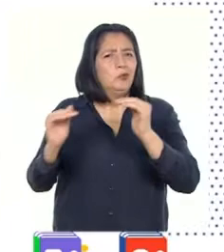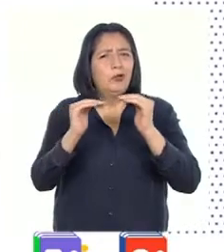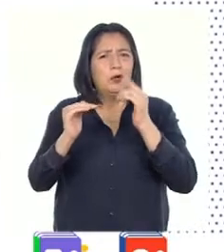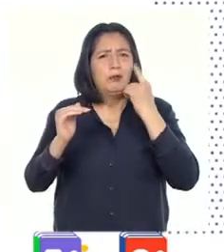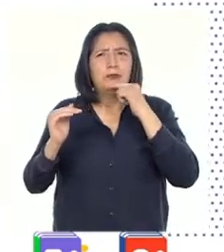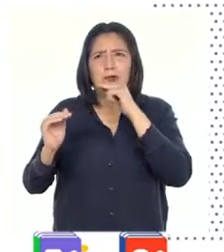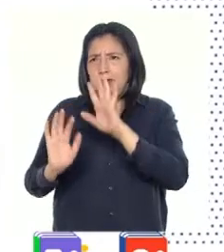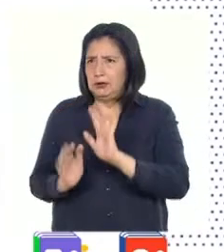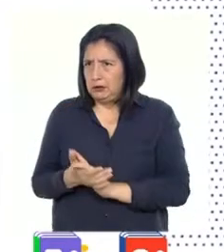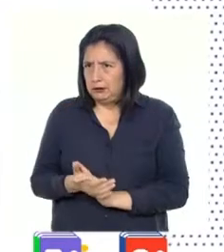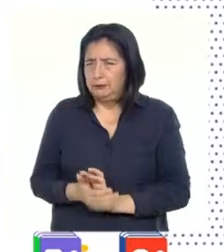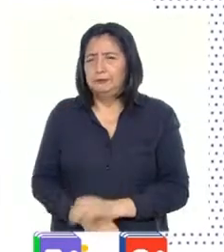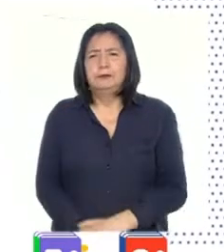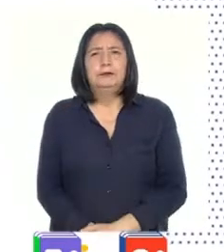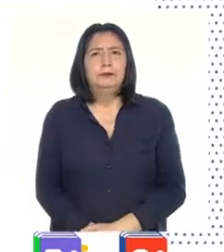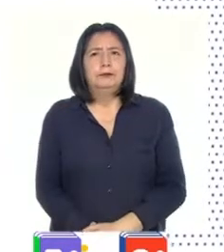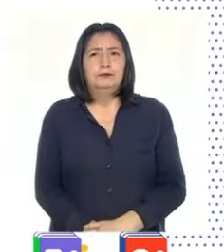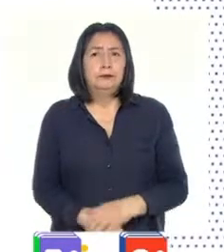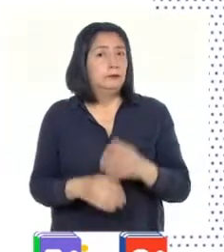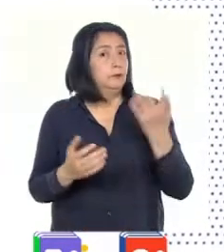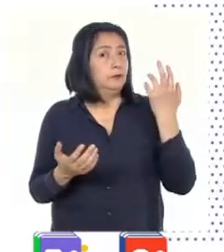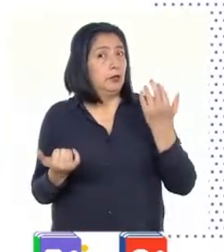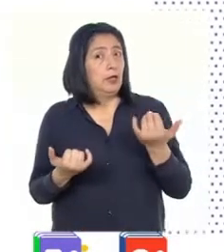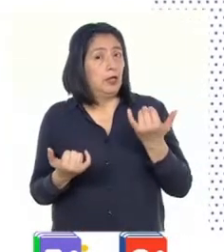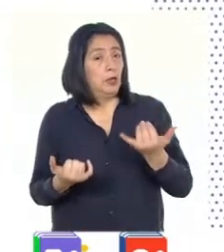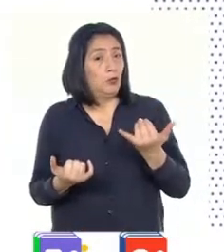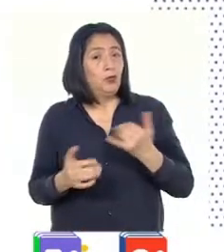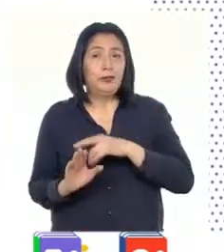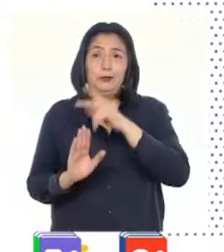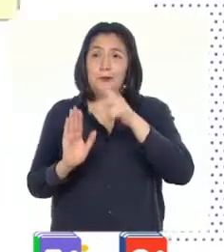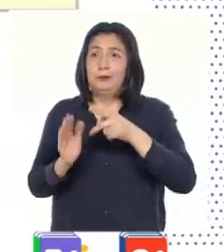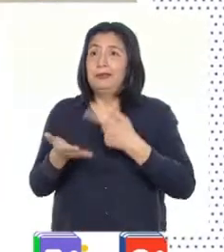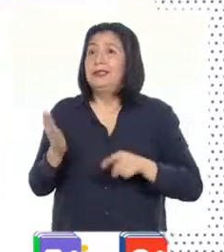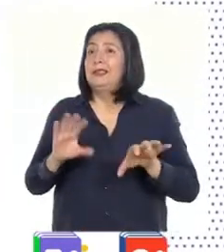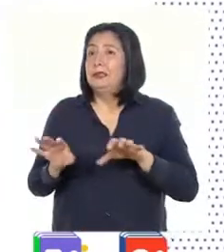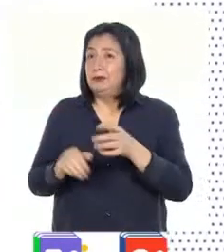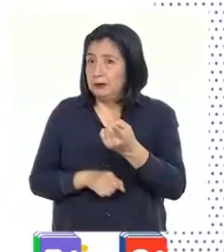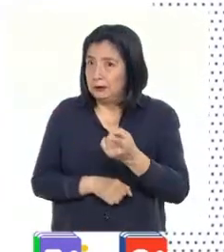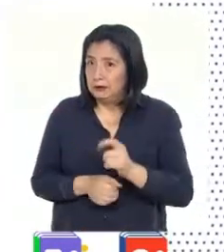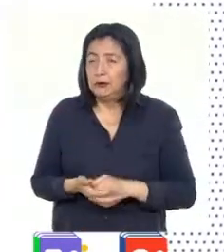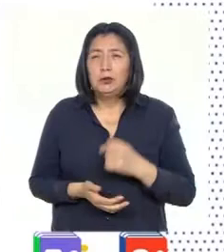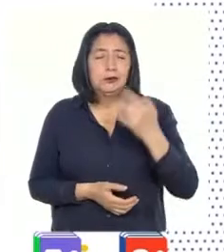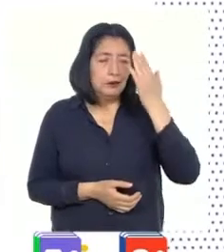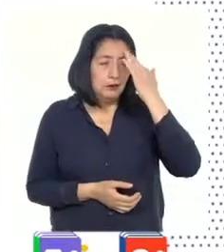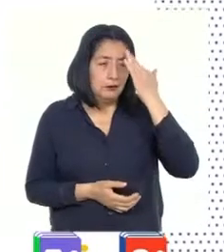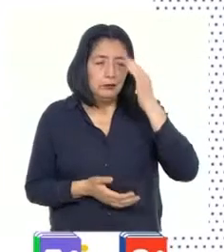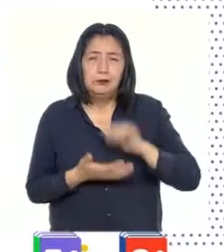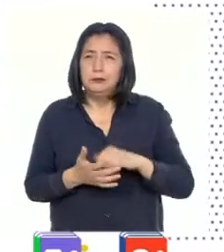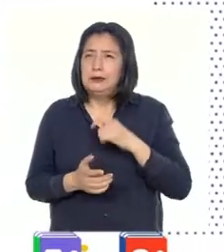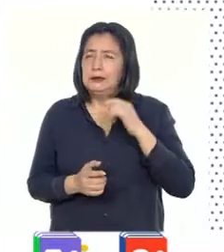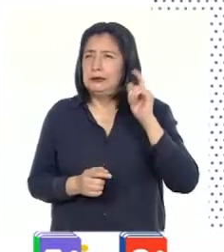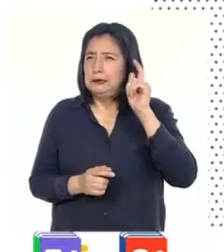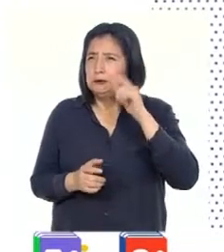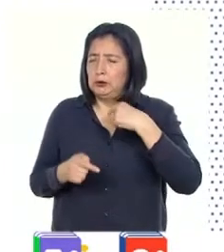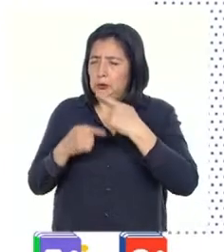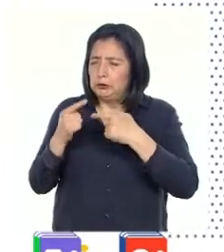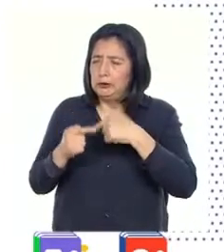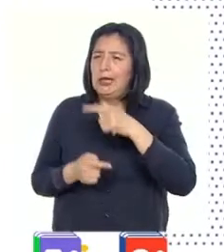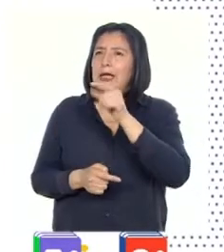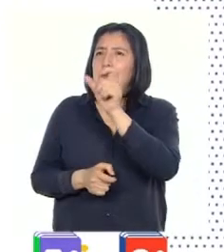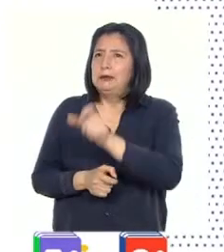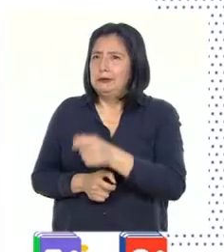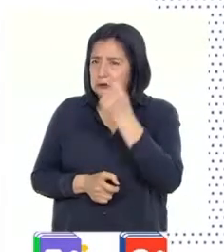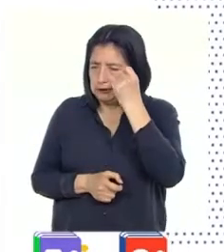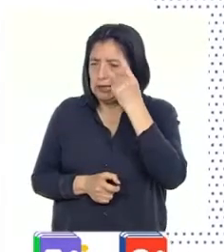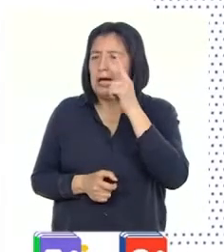entre mujeres y hombres. Por lo tanto, en el programa de hoy nos toca conocer el testimonio de alguien que también ha comprendido